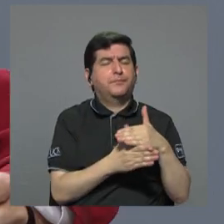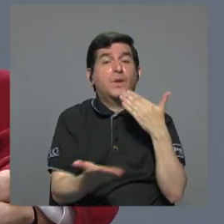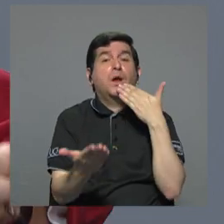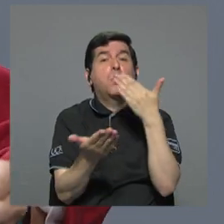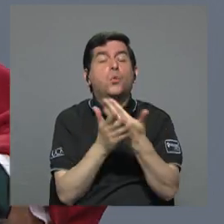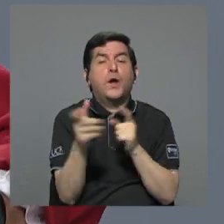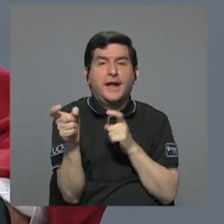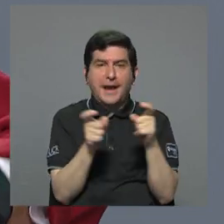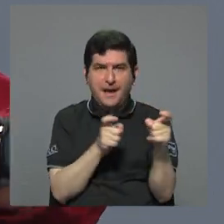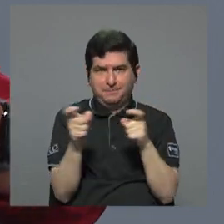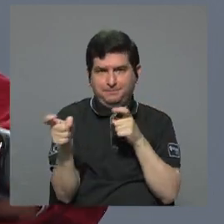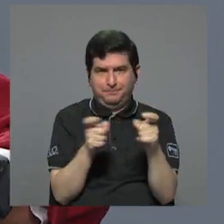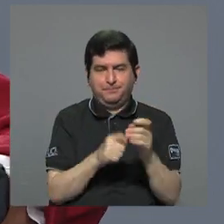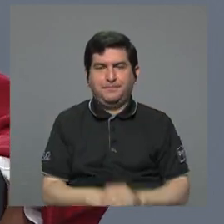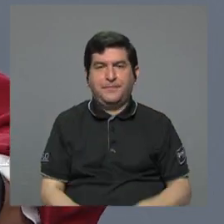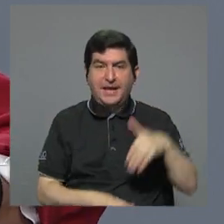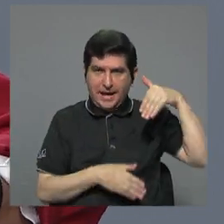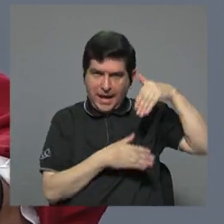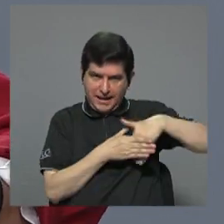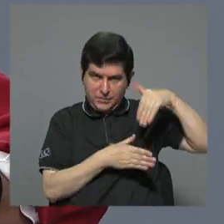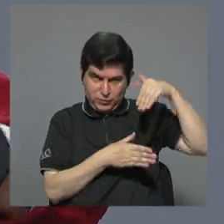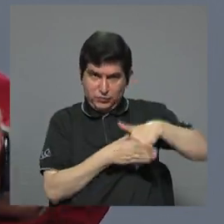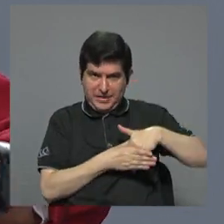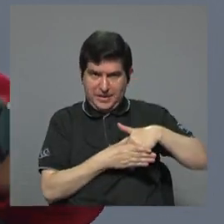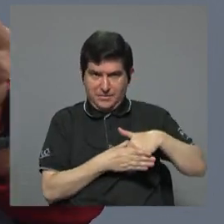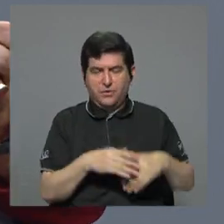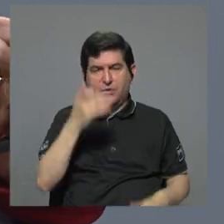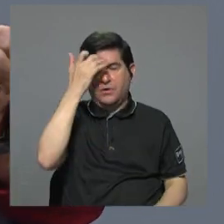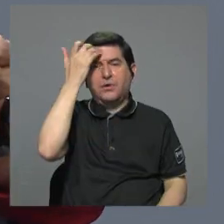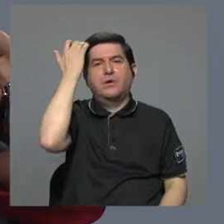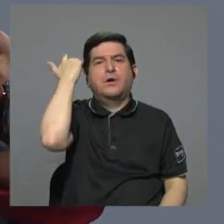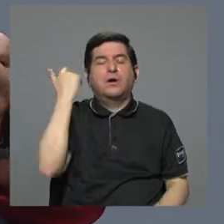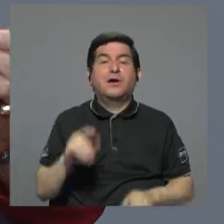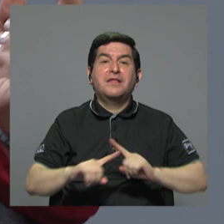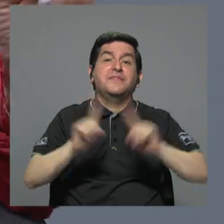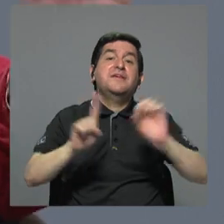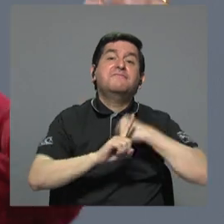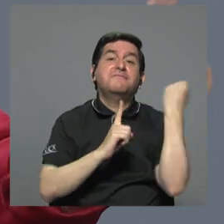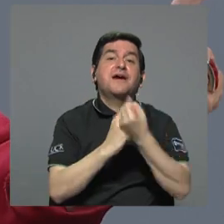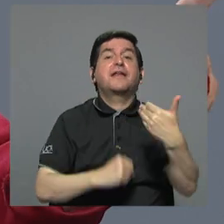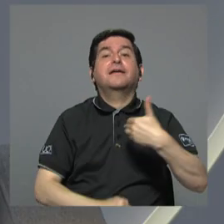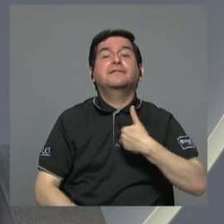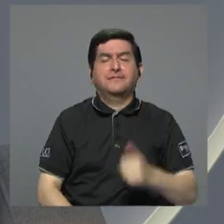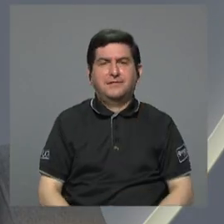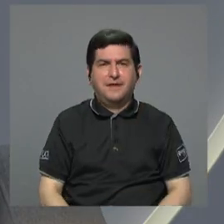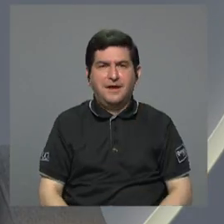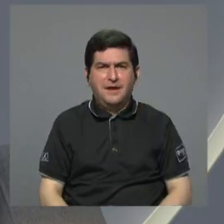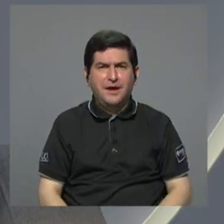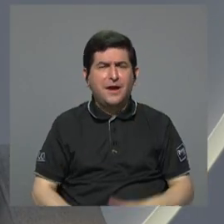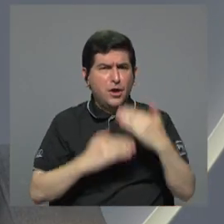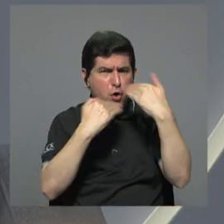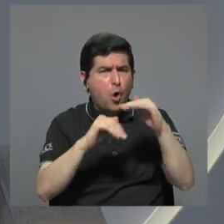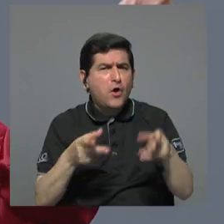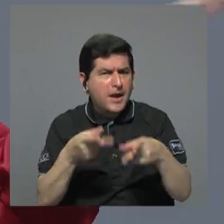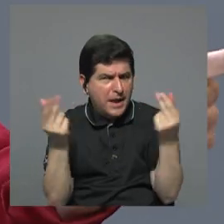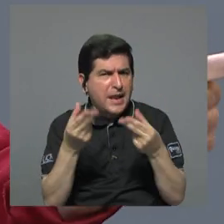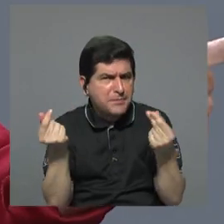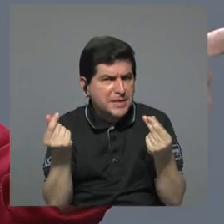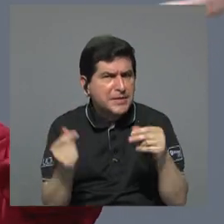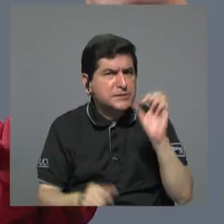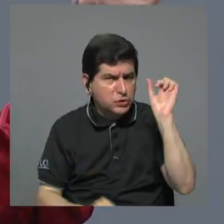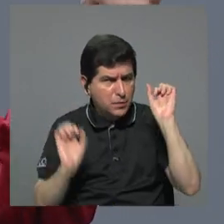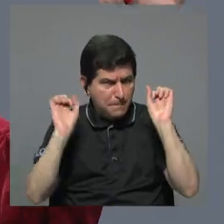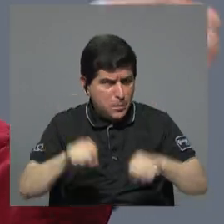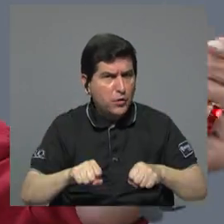una buena administración a lo interno, otro gallo cantaría. Con la regla fiscal, la regla